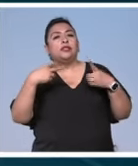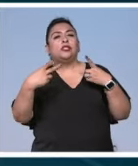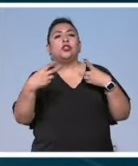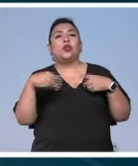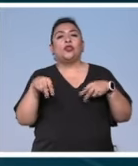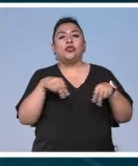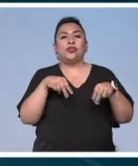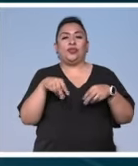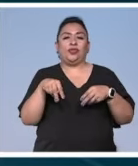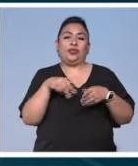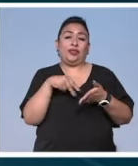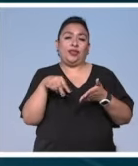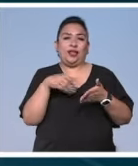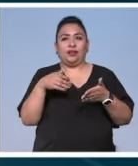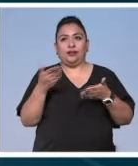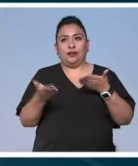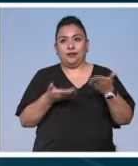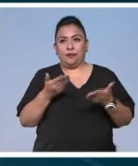de la danza.